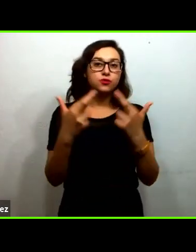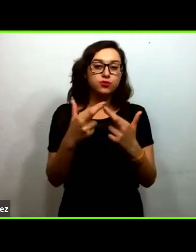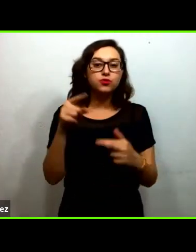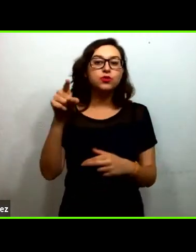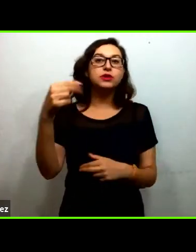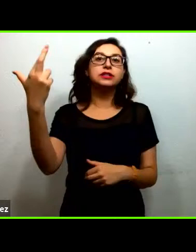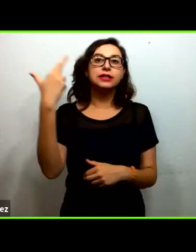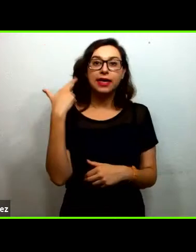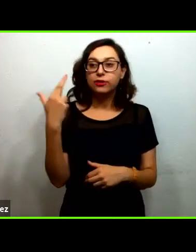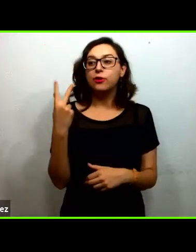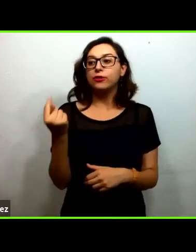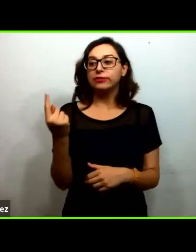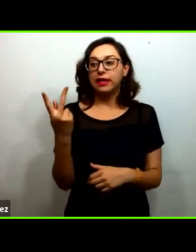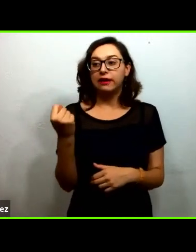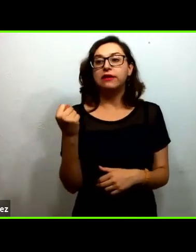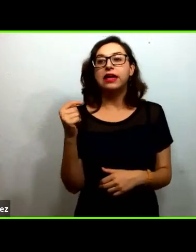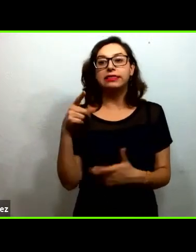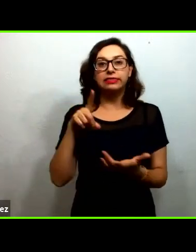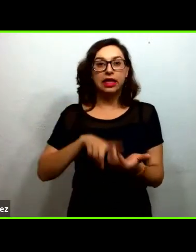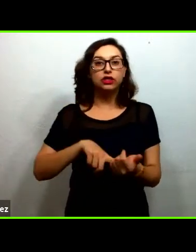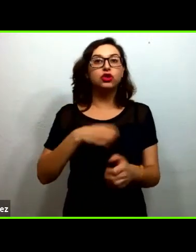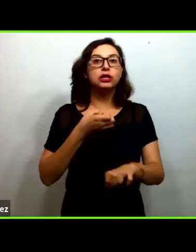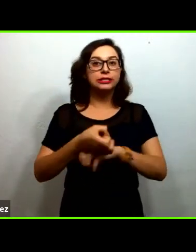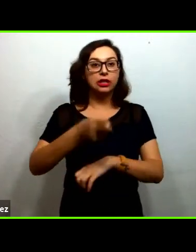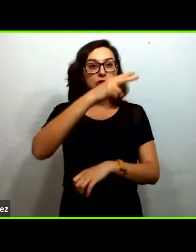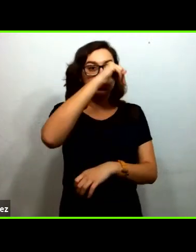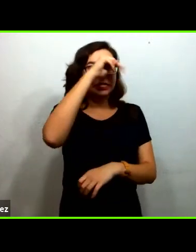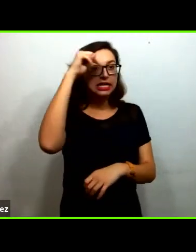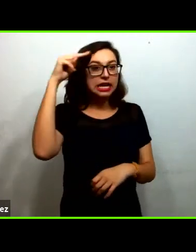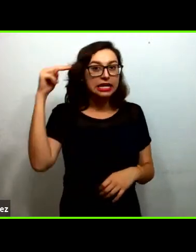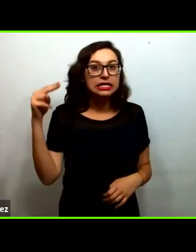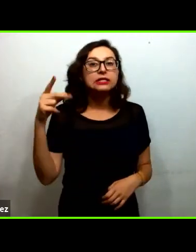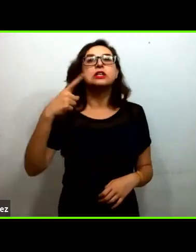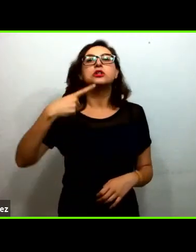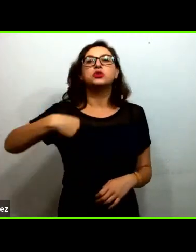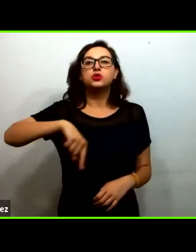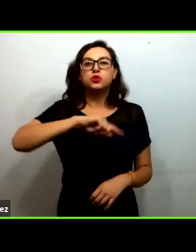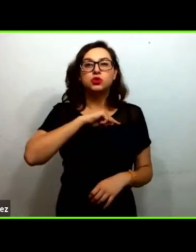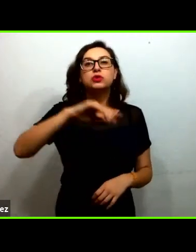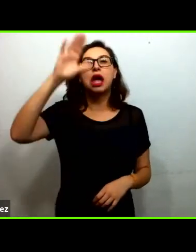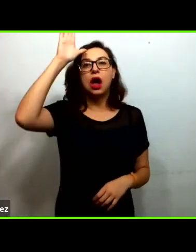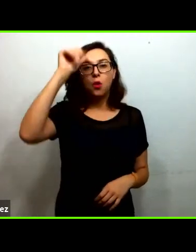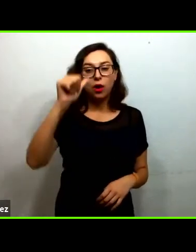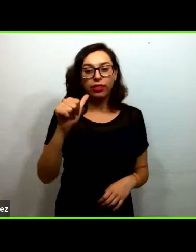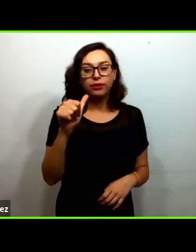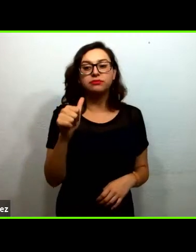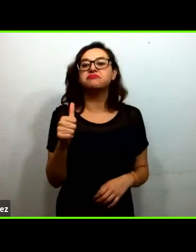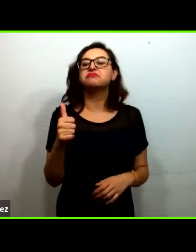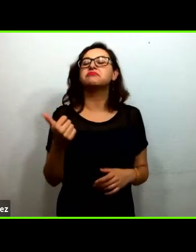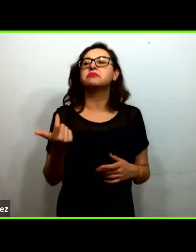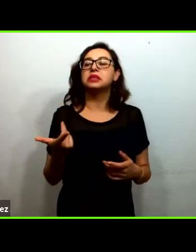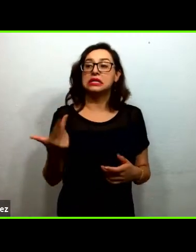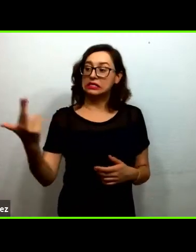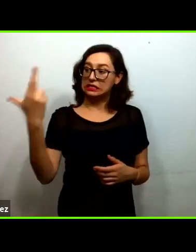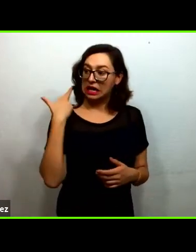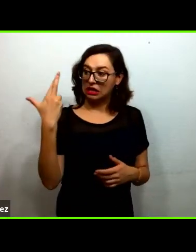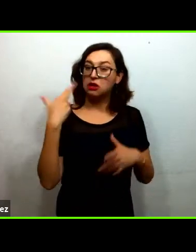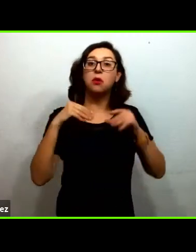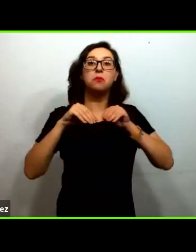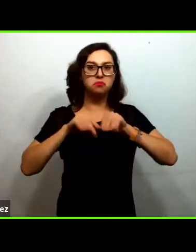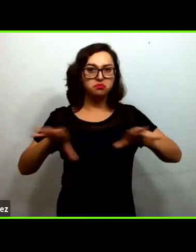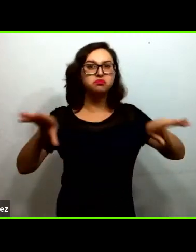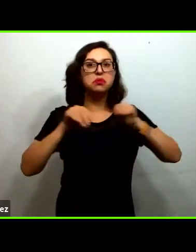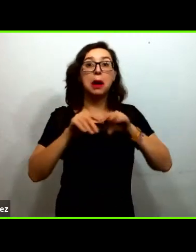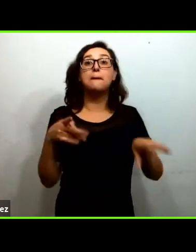y televisión en el estado acordamos que agregaremos esta vez otros instrumentos de